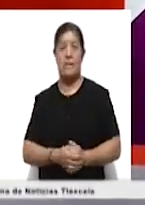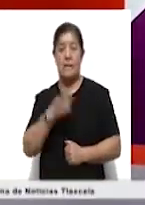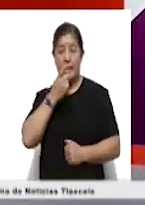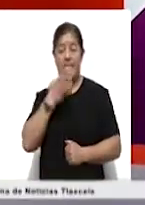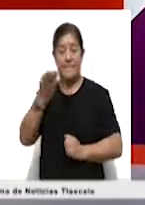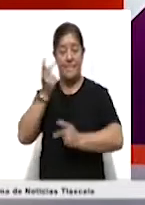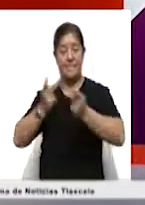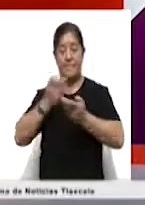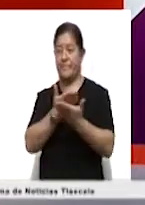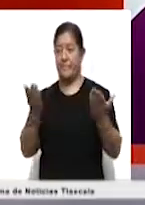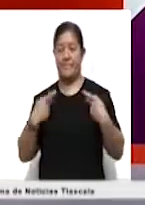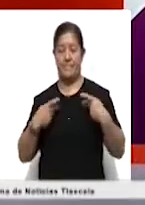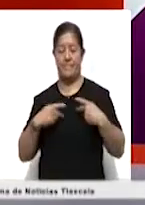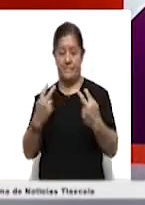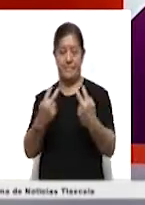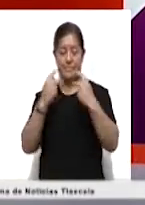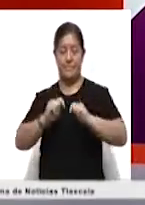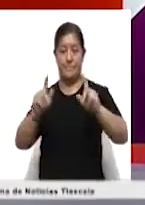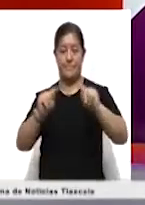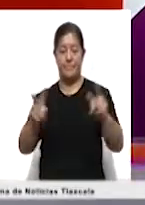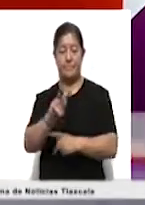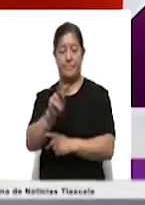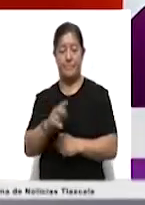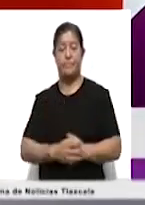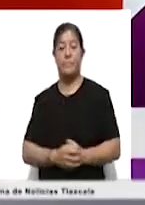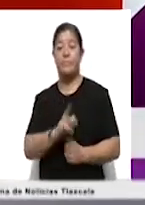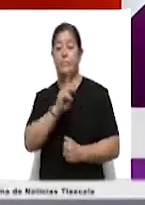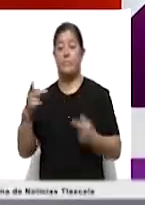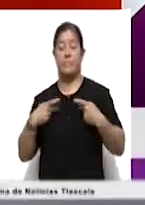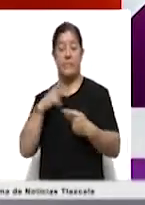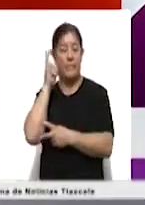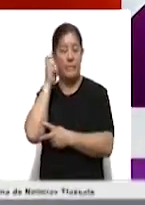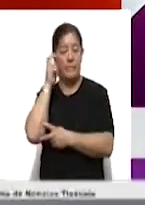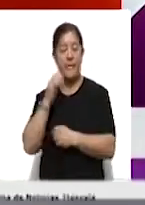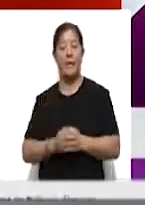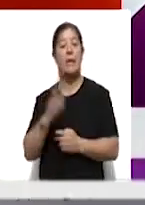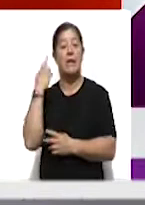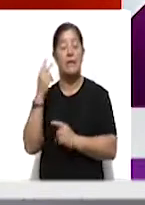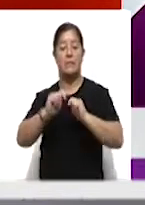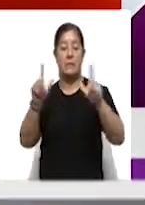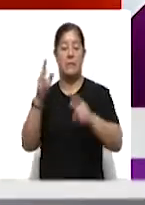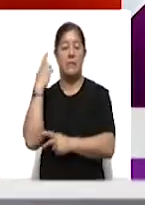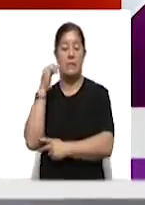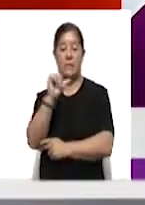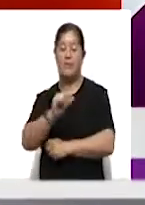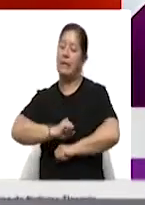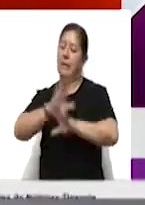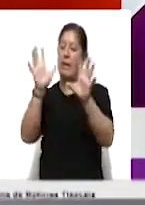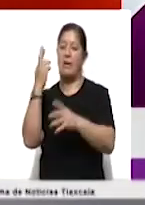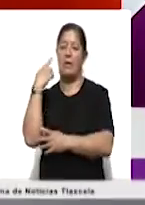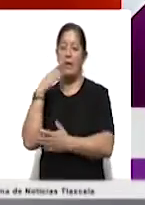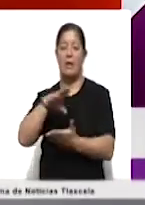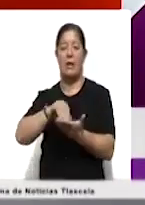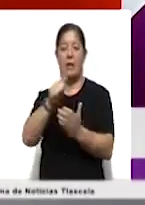bienvenida a quienes ya nos siguen a través de la señal de Tlaxcala Televisión, a quienes nos escuchan a través de Radio Tlaxcala, Radio Altiplano y por supuesto Radio